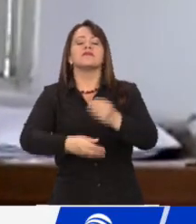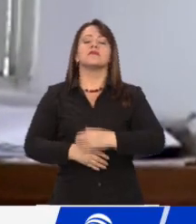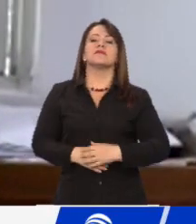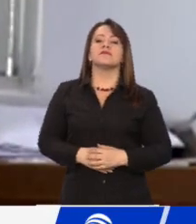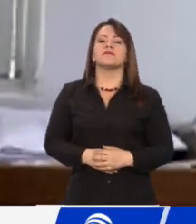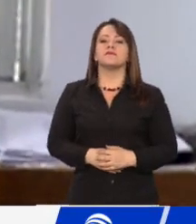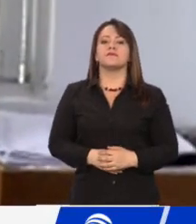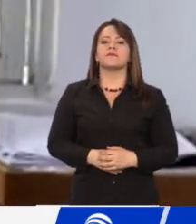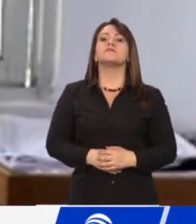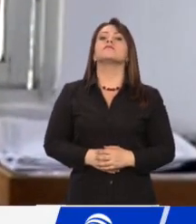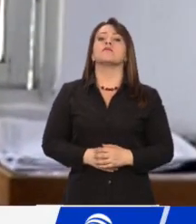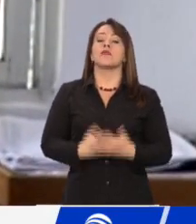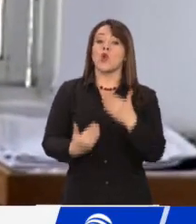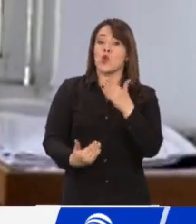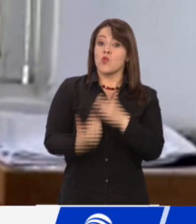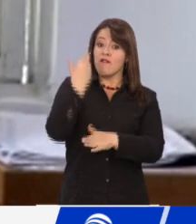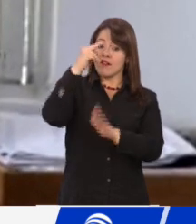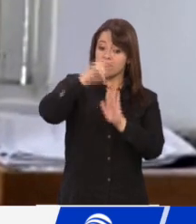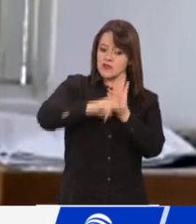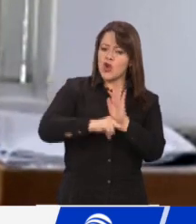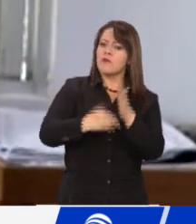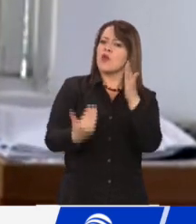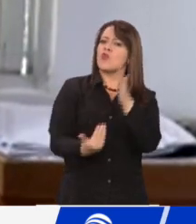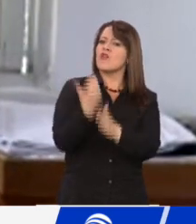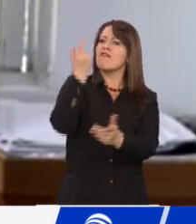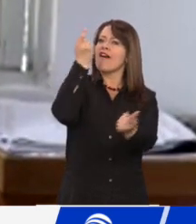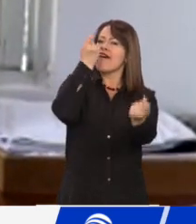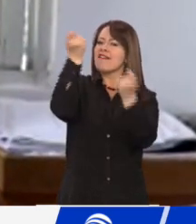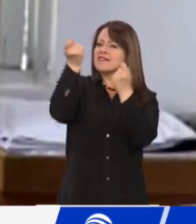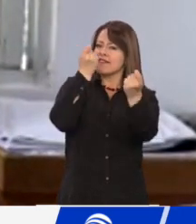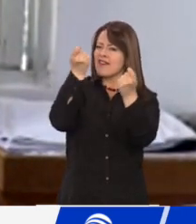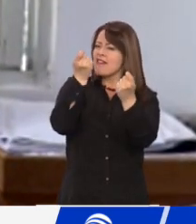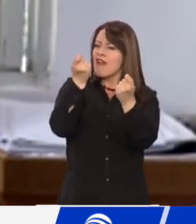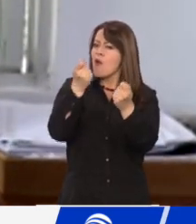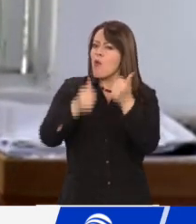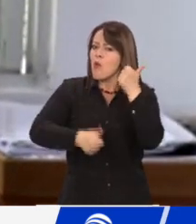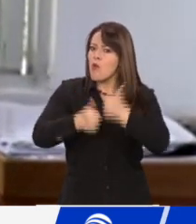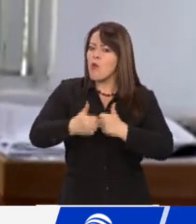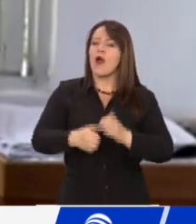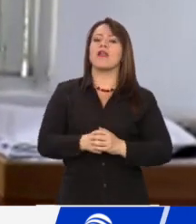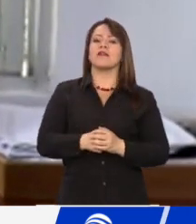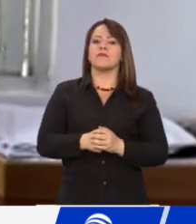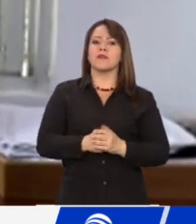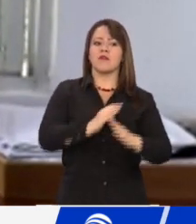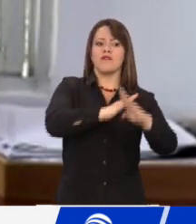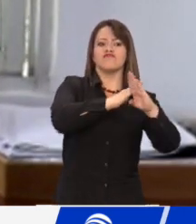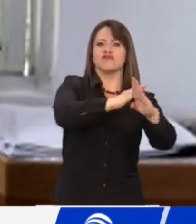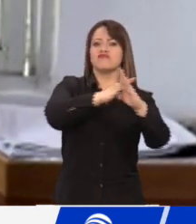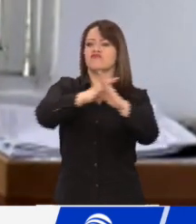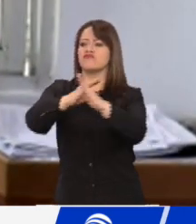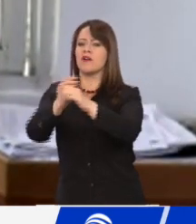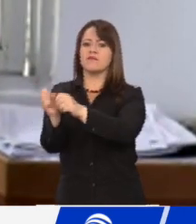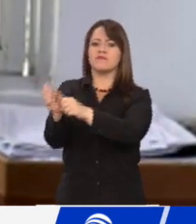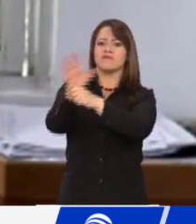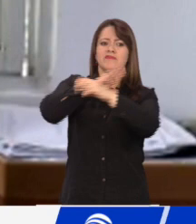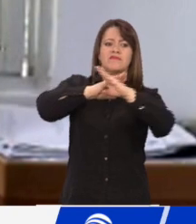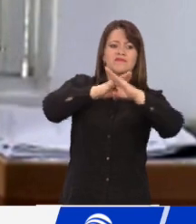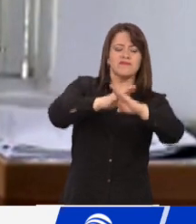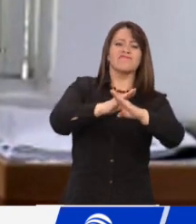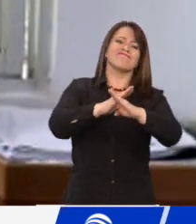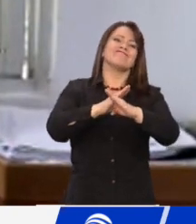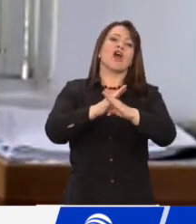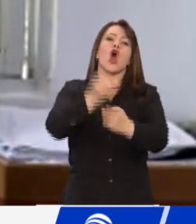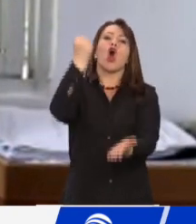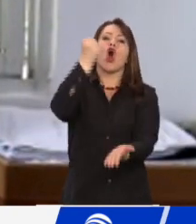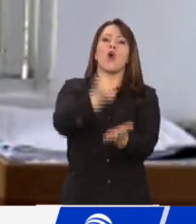Las nuevas medidas que se tomaron las tomaron a nivel nacional y es ampliar el confinamiento, hacer los toques de queda,